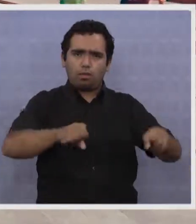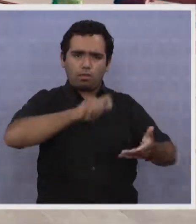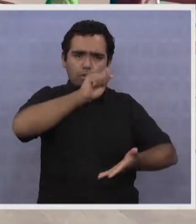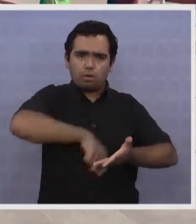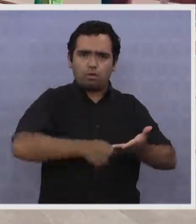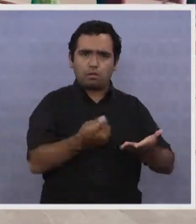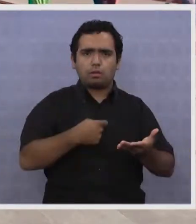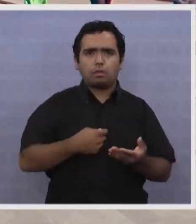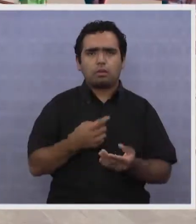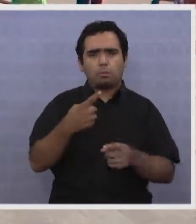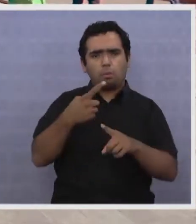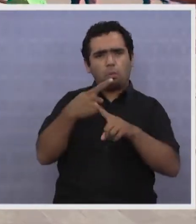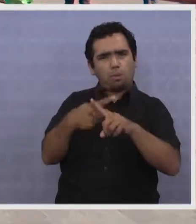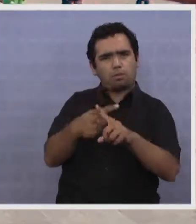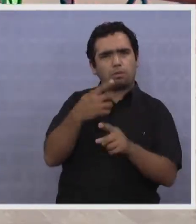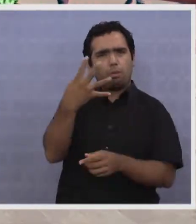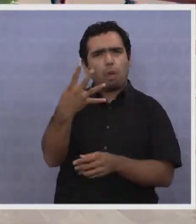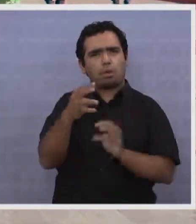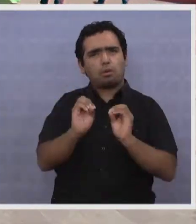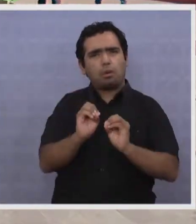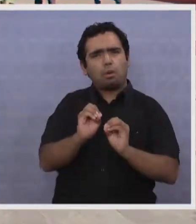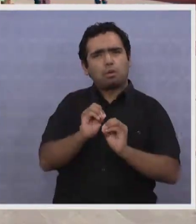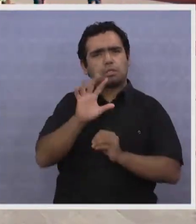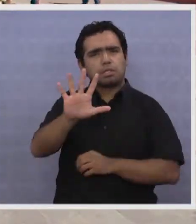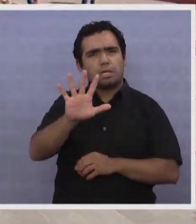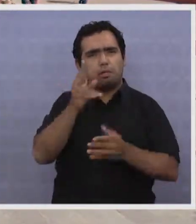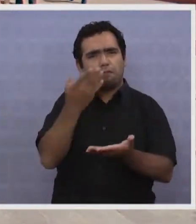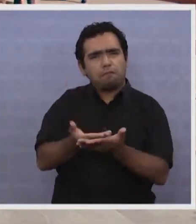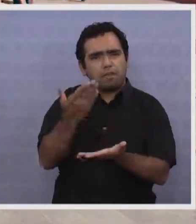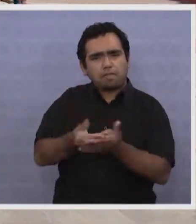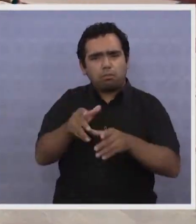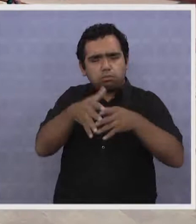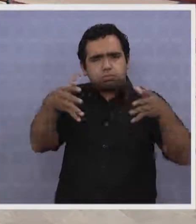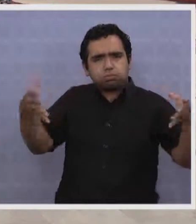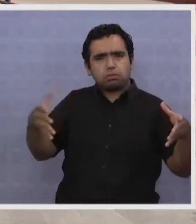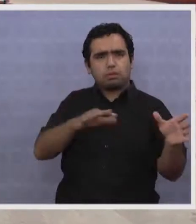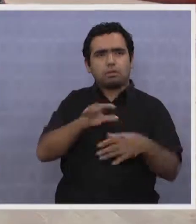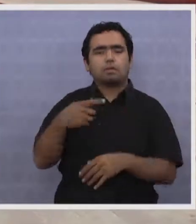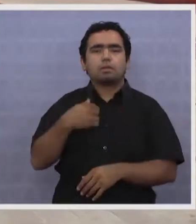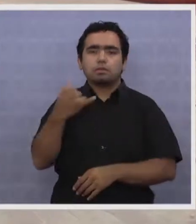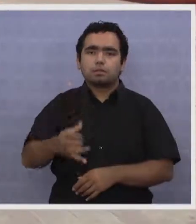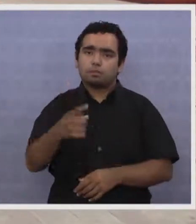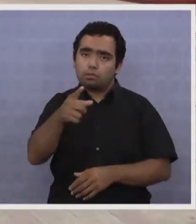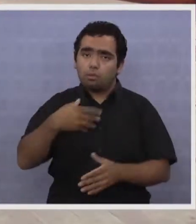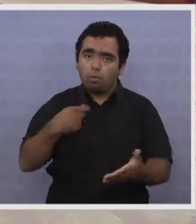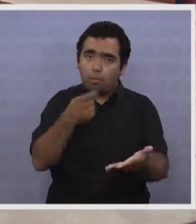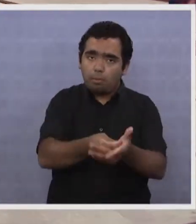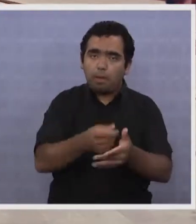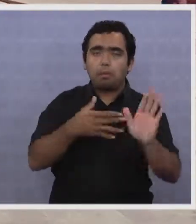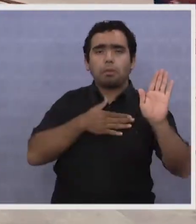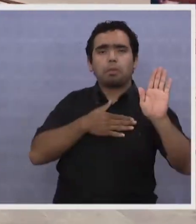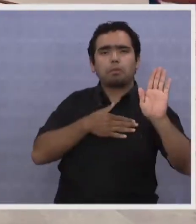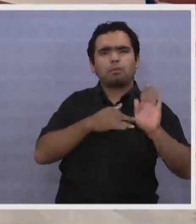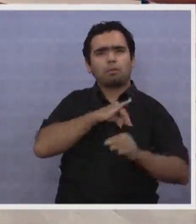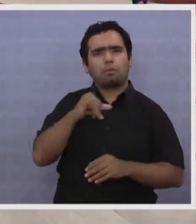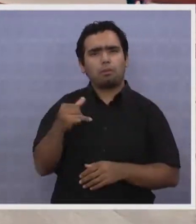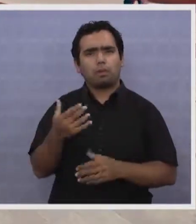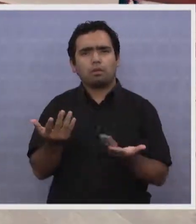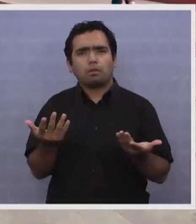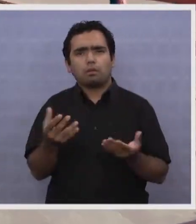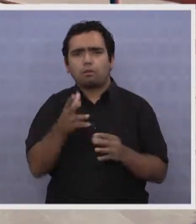se multiplica por cuatro hasta cinco veces el valor de que uno... Pero al momento de comprarle prometen otra cosa. Claro, justamente.